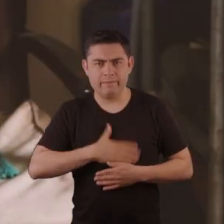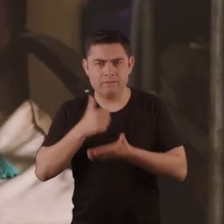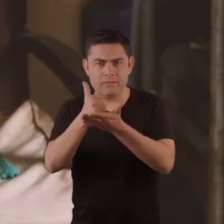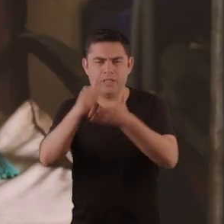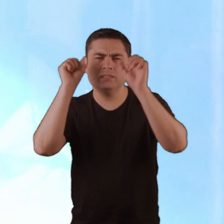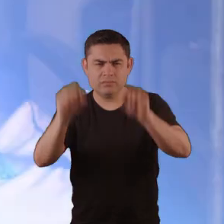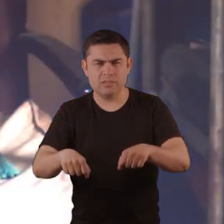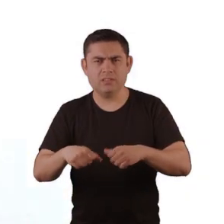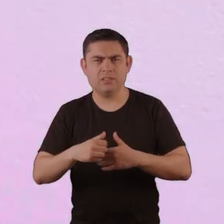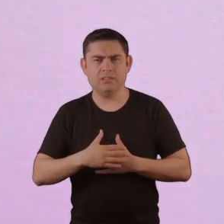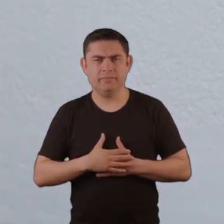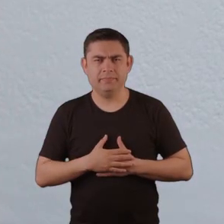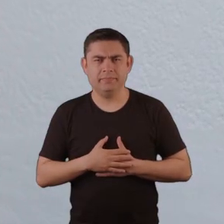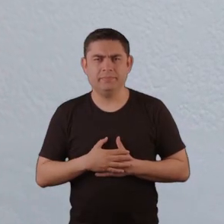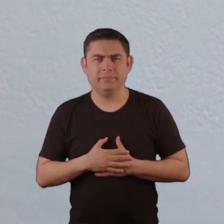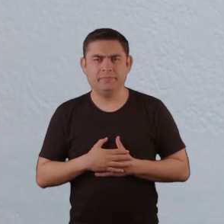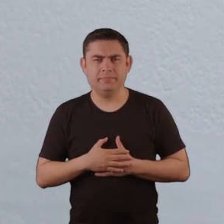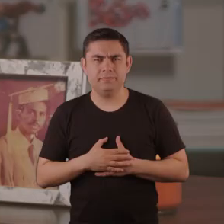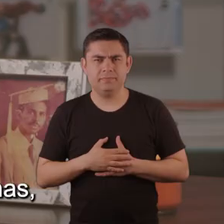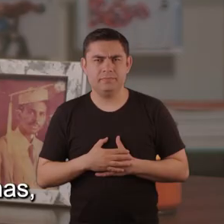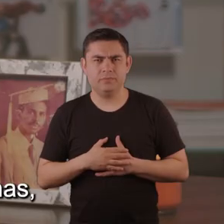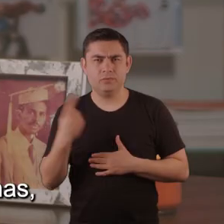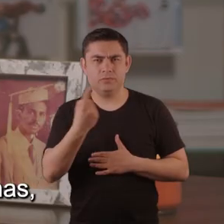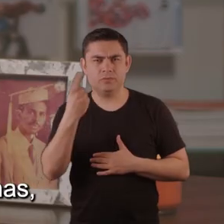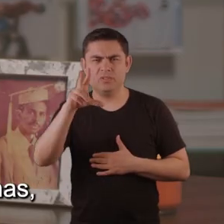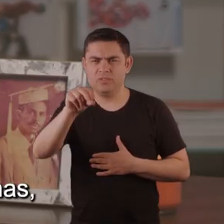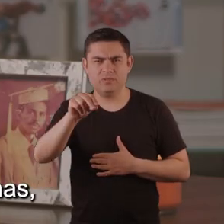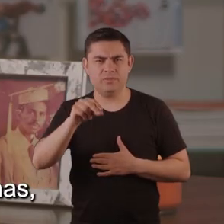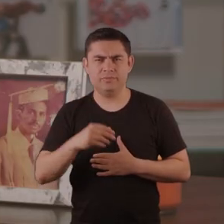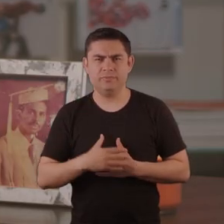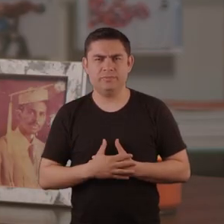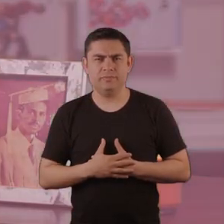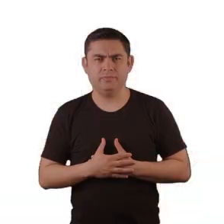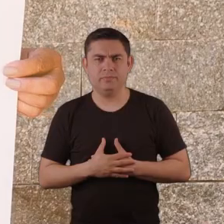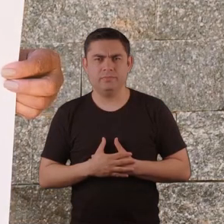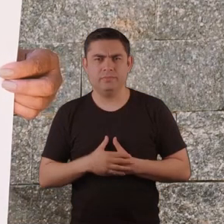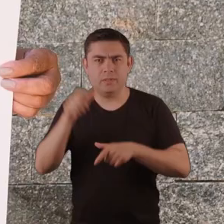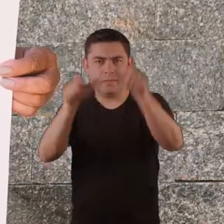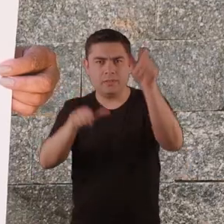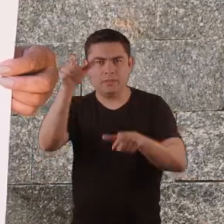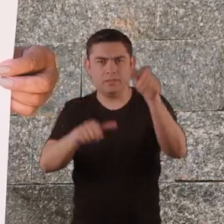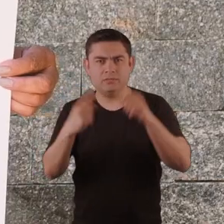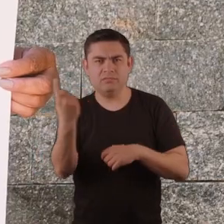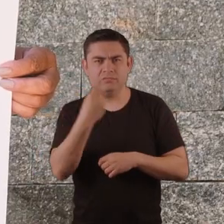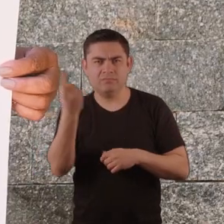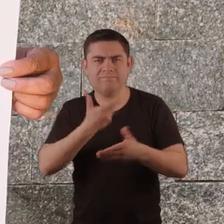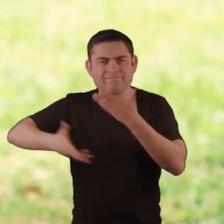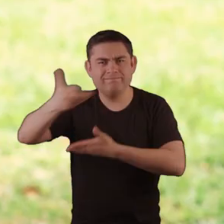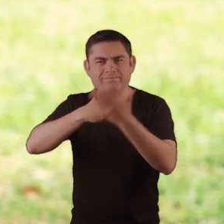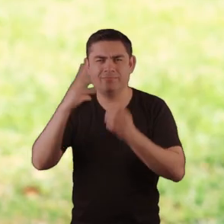Estoy contigo. Mis brazos siempre están abiertos para las personas, para los familiares. Yo siempre se los brindo.